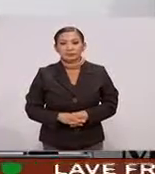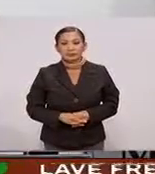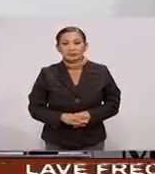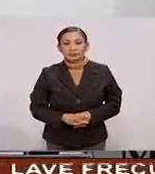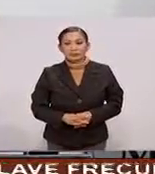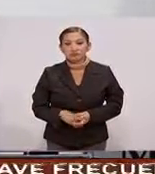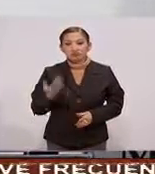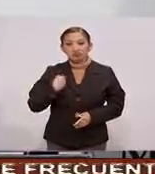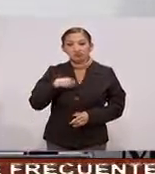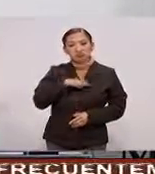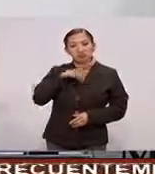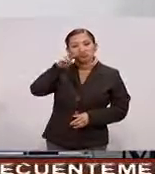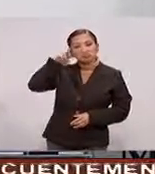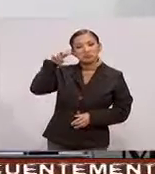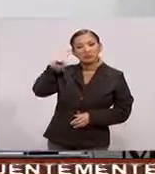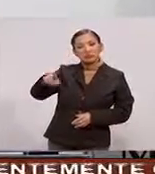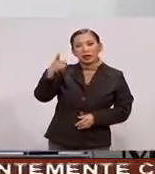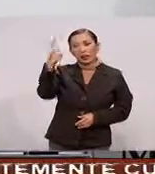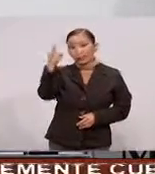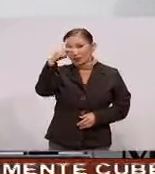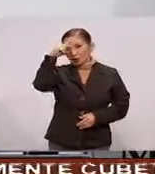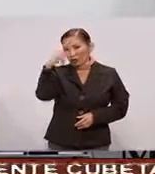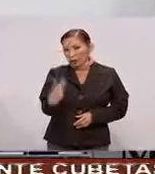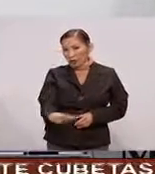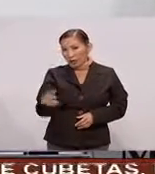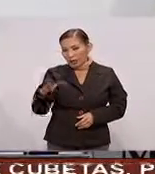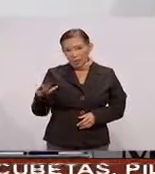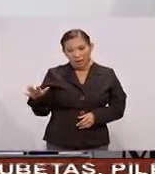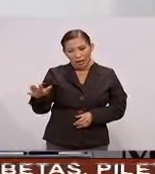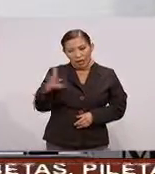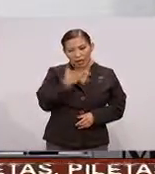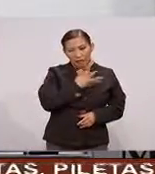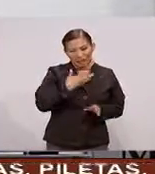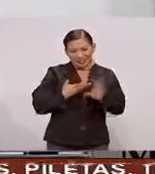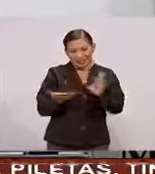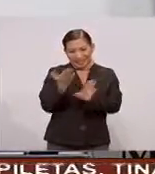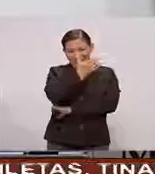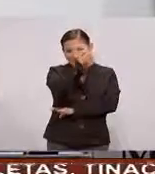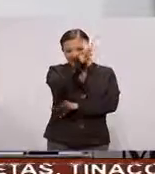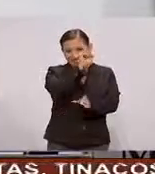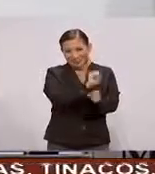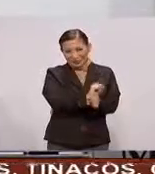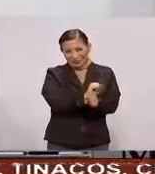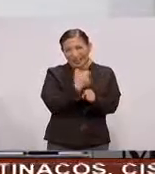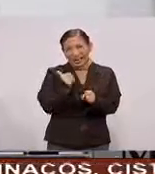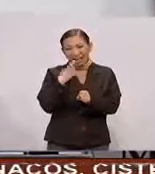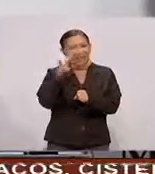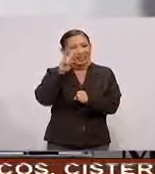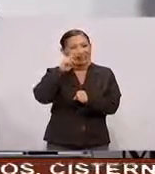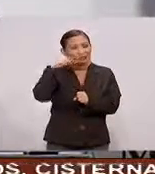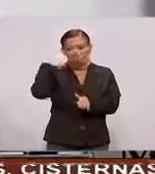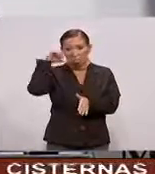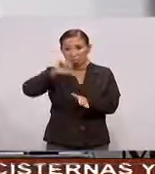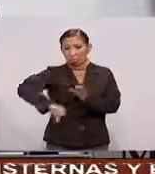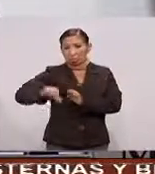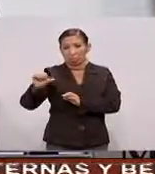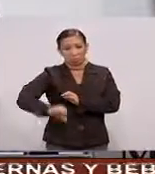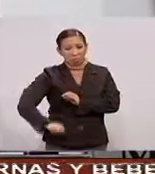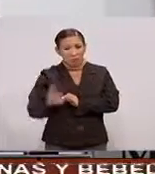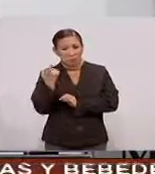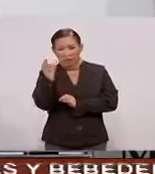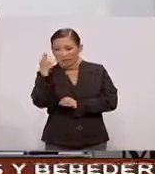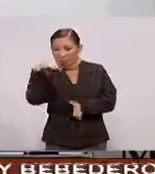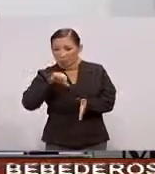Lo que hemos visto Es que el peso mexicano Que tuvo En las primeras Seis semanas Del año El peor desempeño De las monedas Emergentes